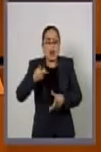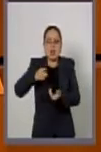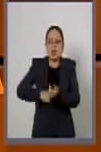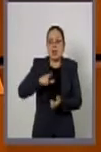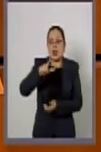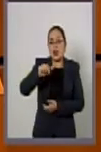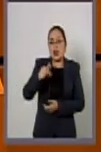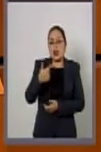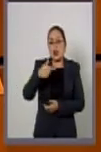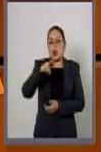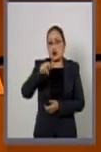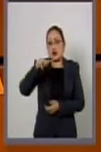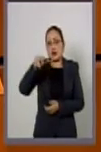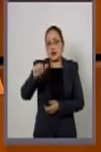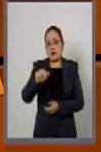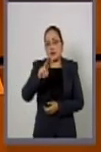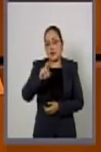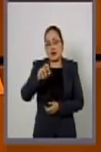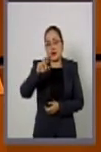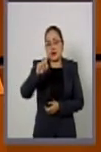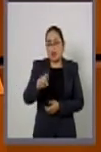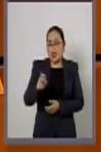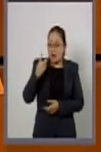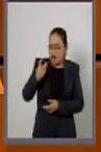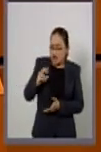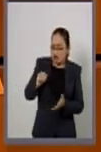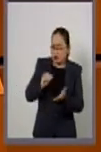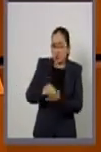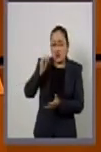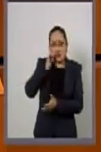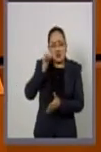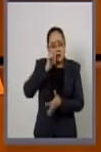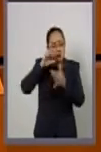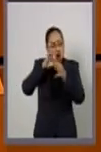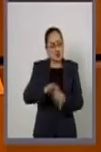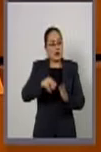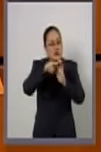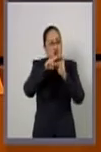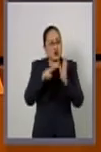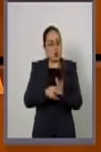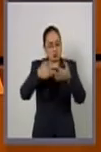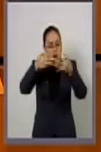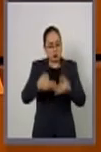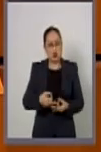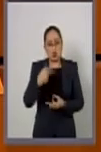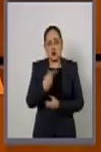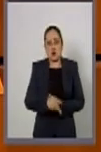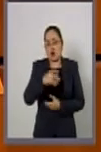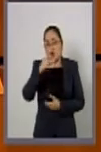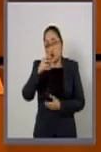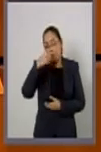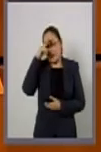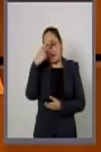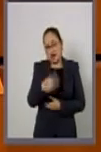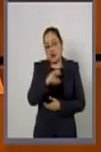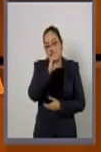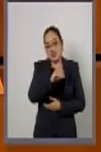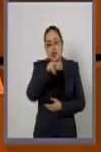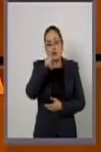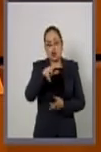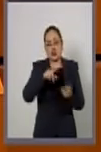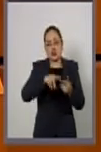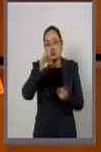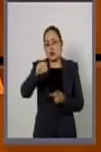planta de Laguna Verde, se ha regido también por las normas oficiales mexicanas como la 018,